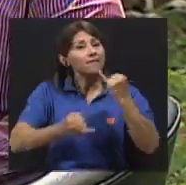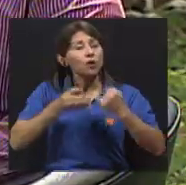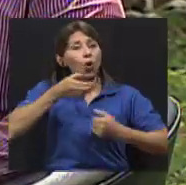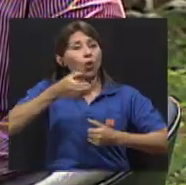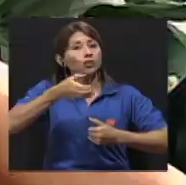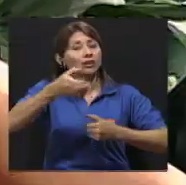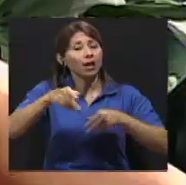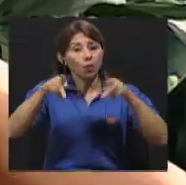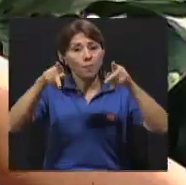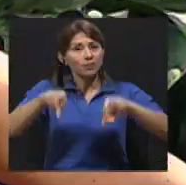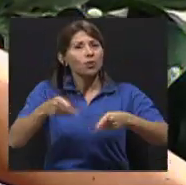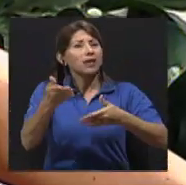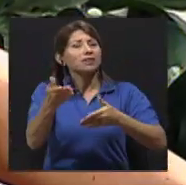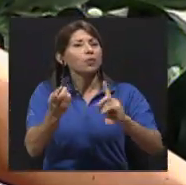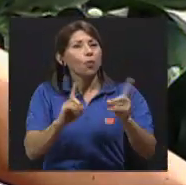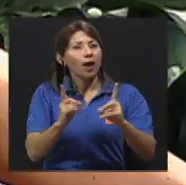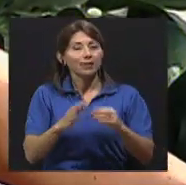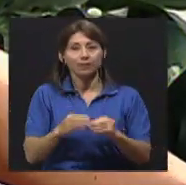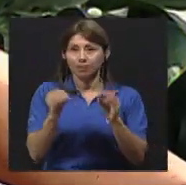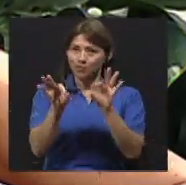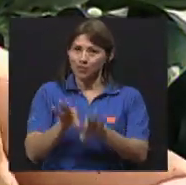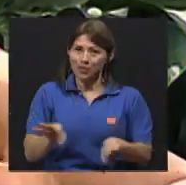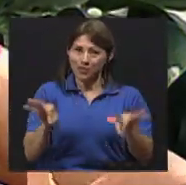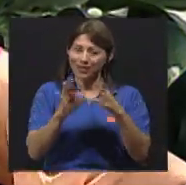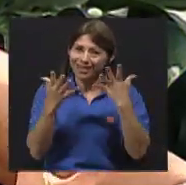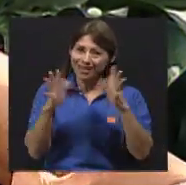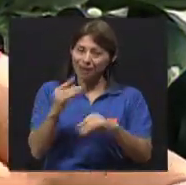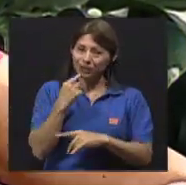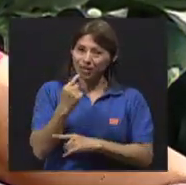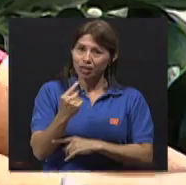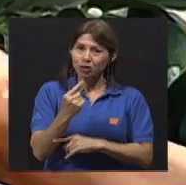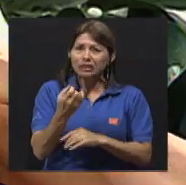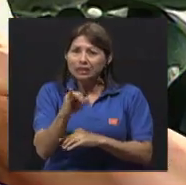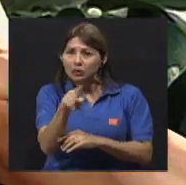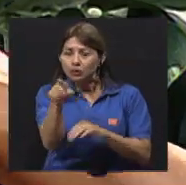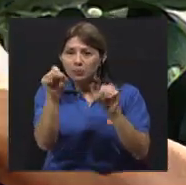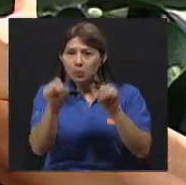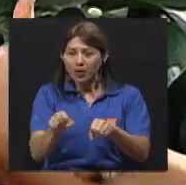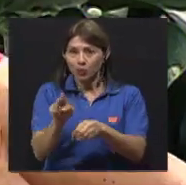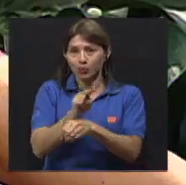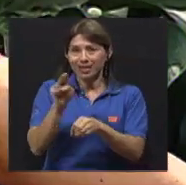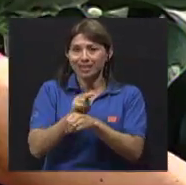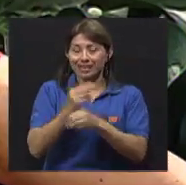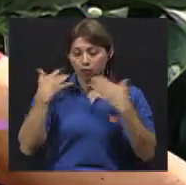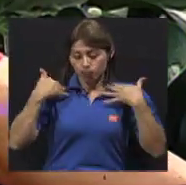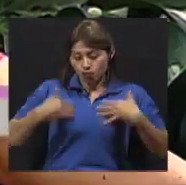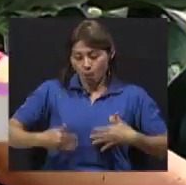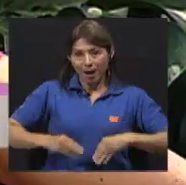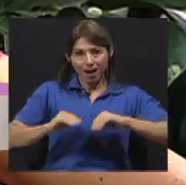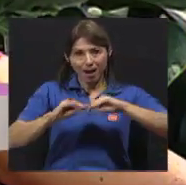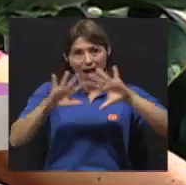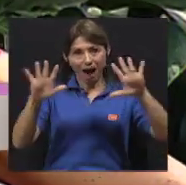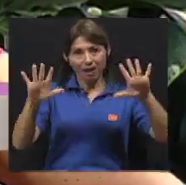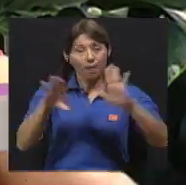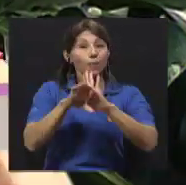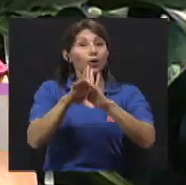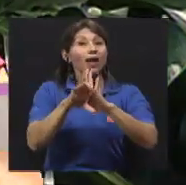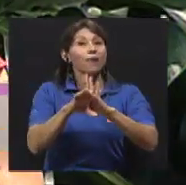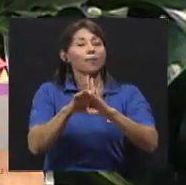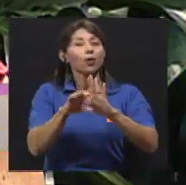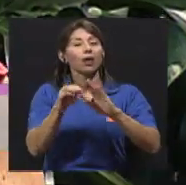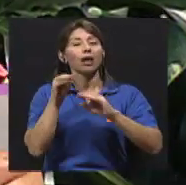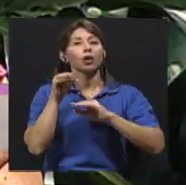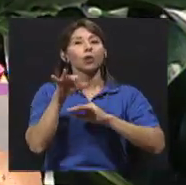importante, como ya lo hemos dicho, si pueden, que utilicen ropa clara. O ropa clara son colores que